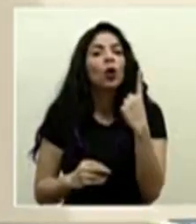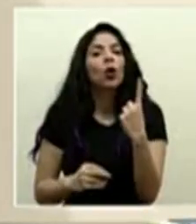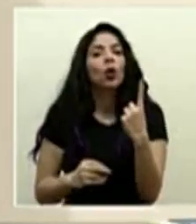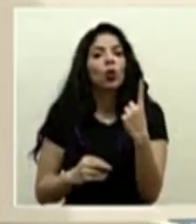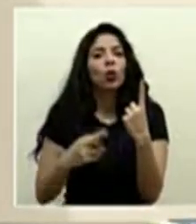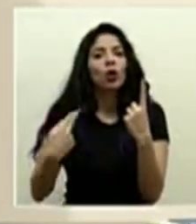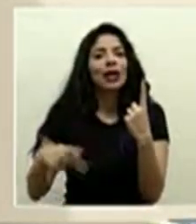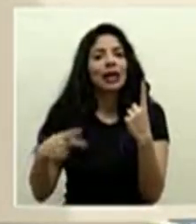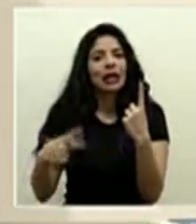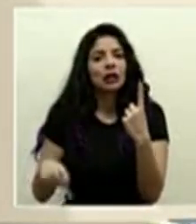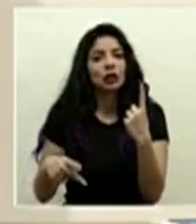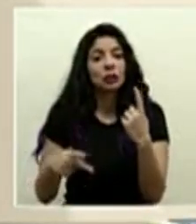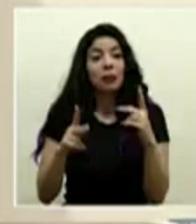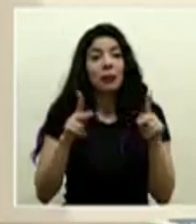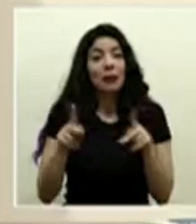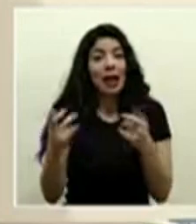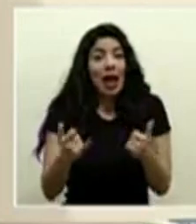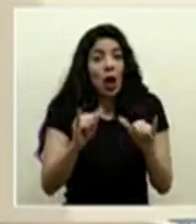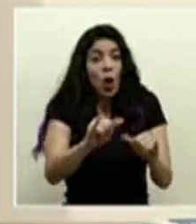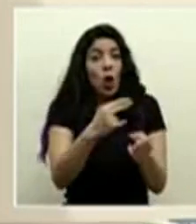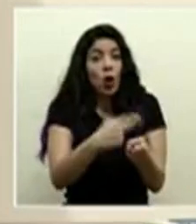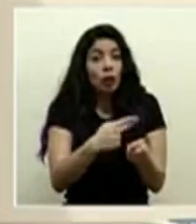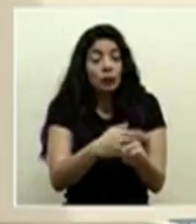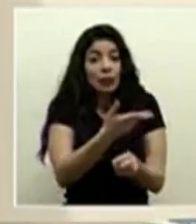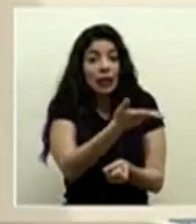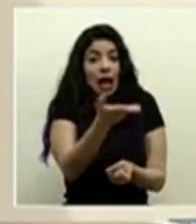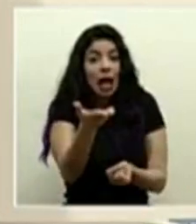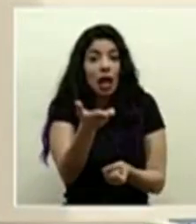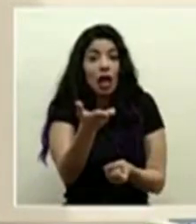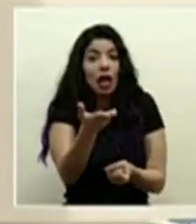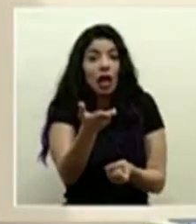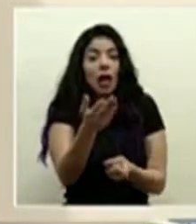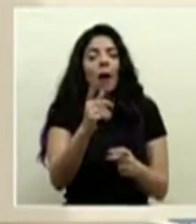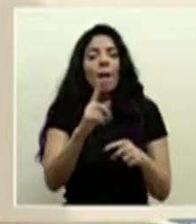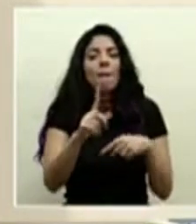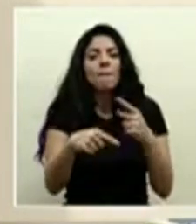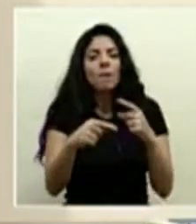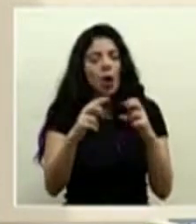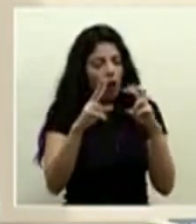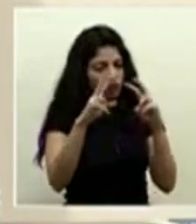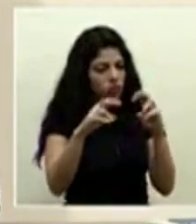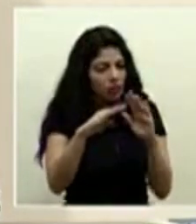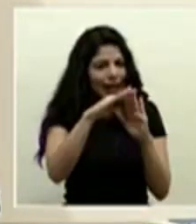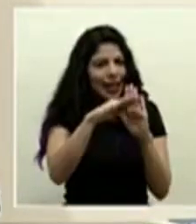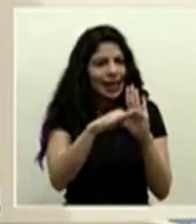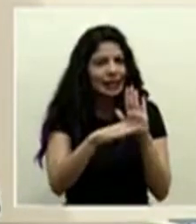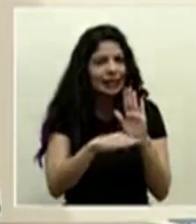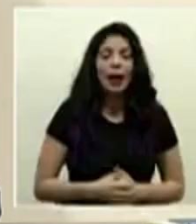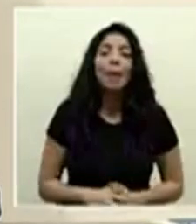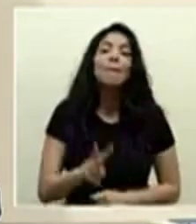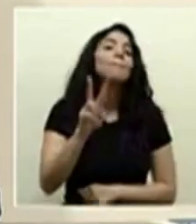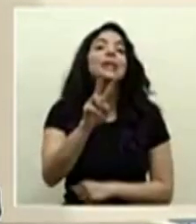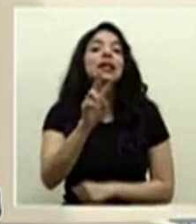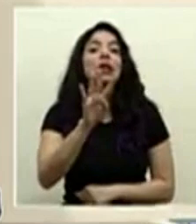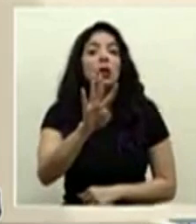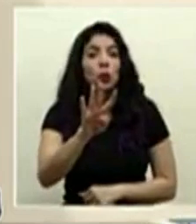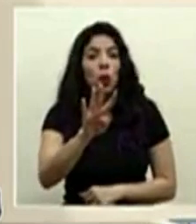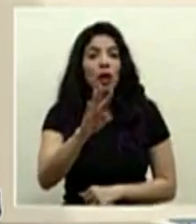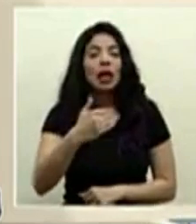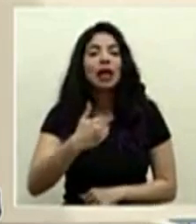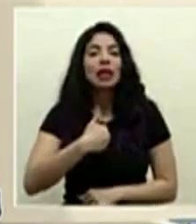los que están hoy en hospitales voy a listar en orden de 4